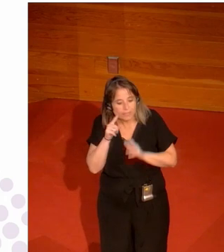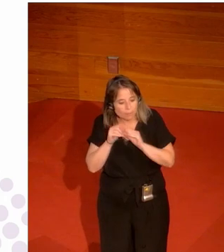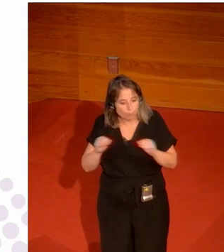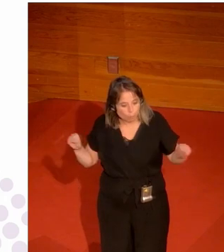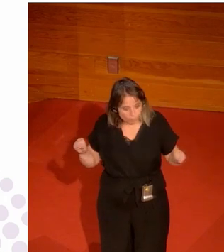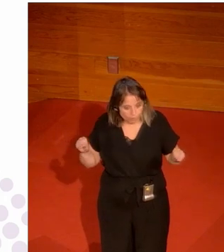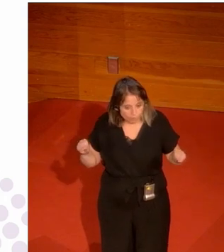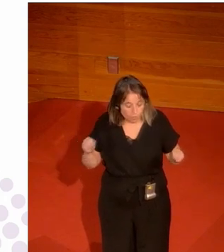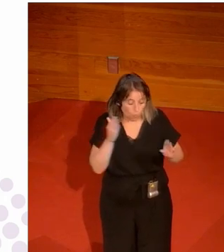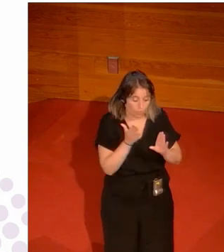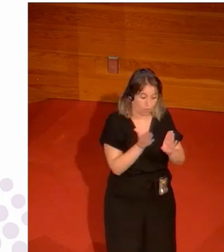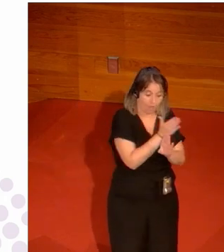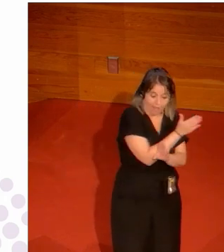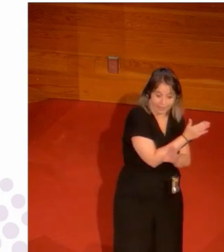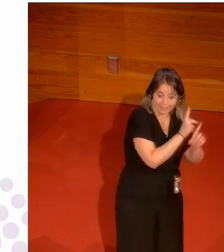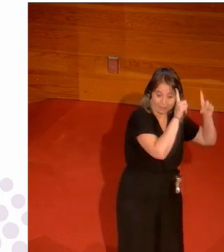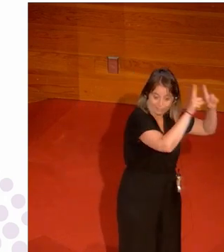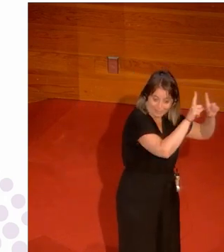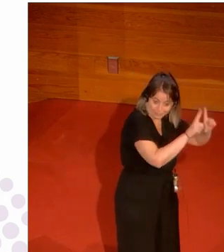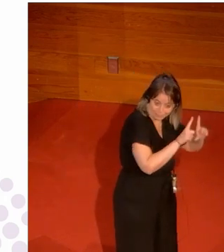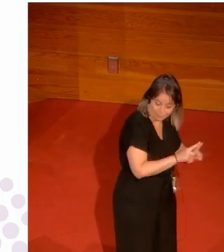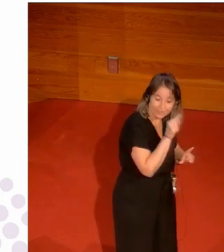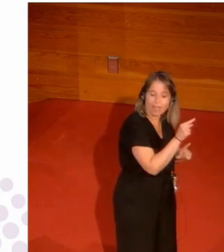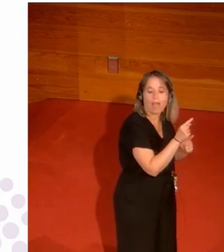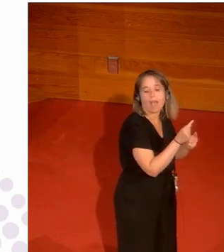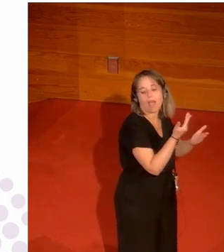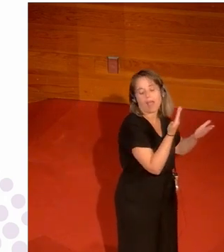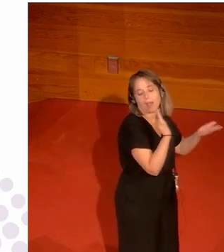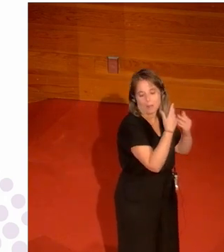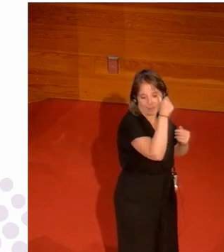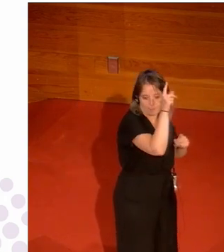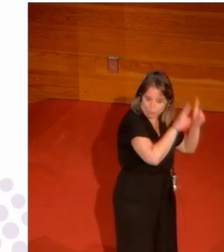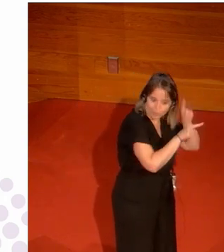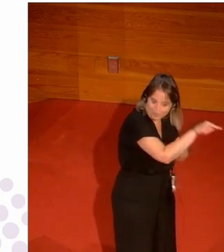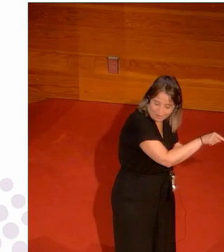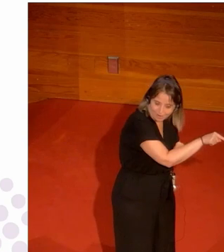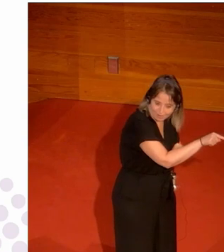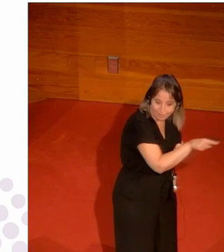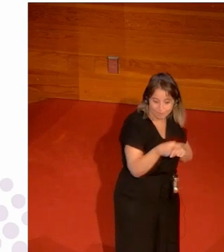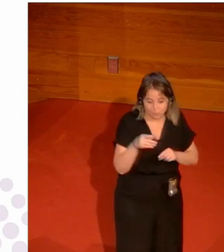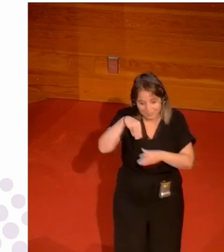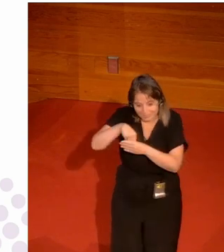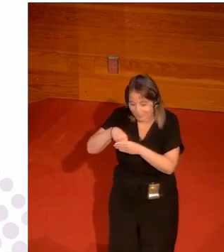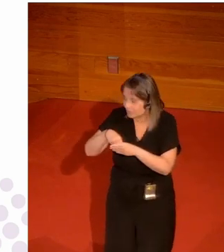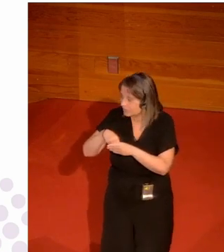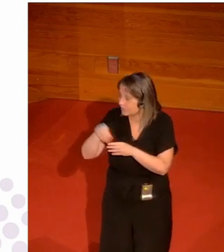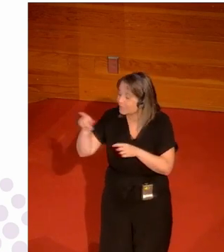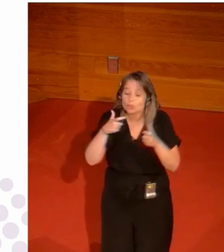cuando había anteriores hablando de ese problema entonces yo no entiendo